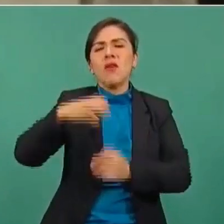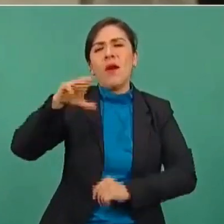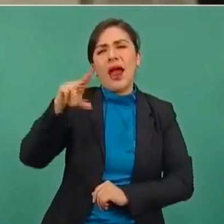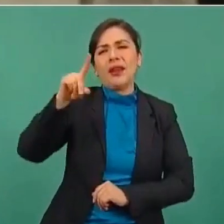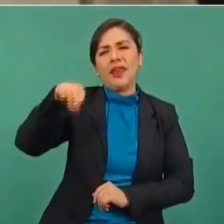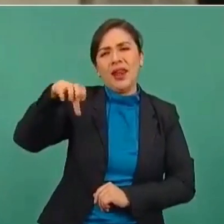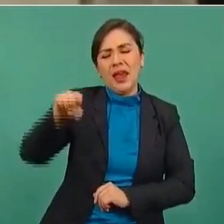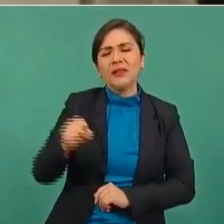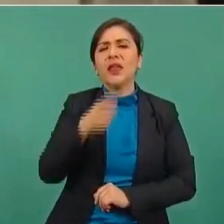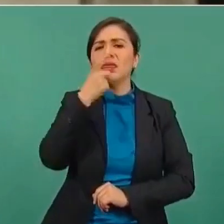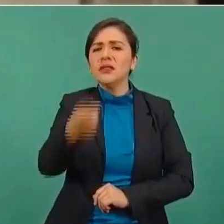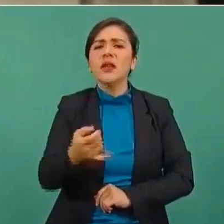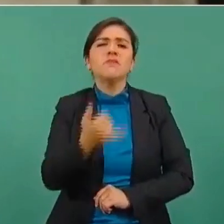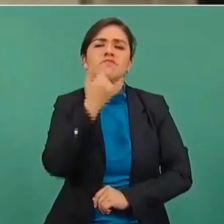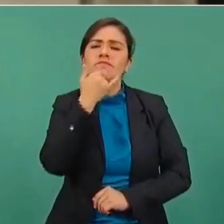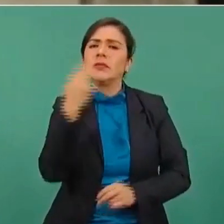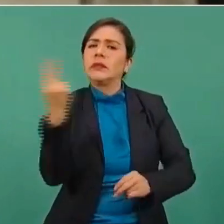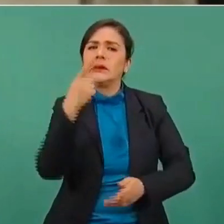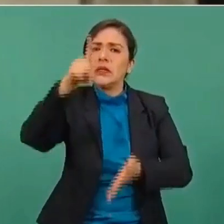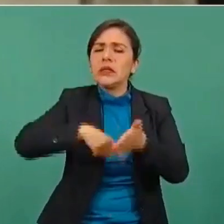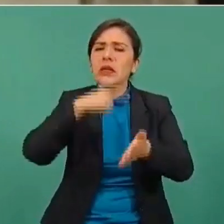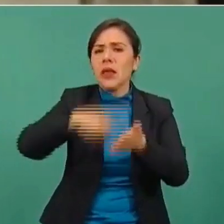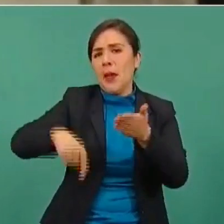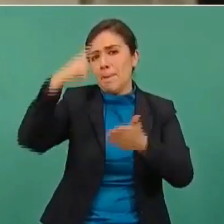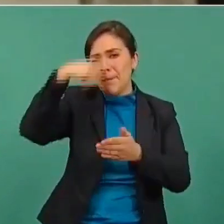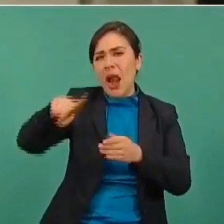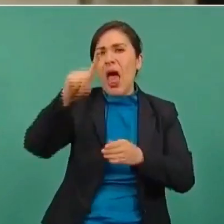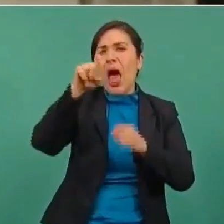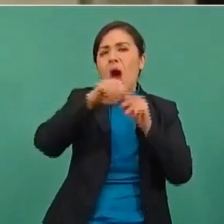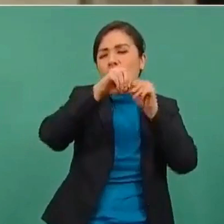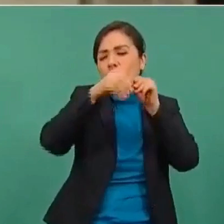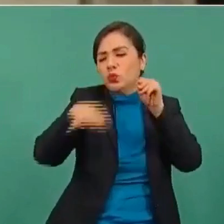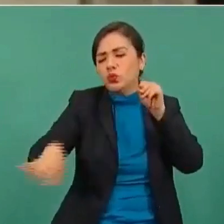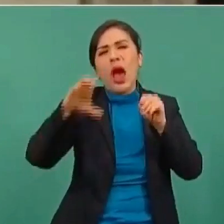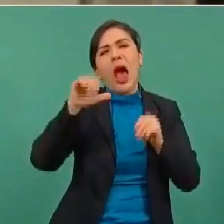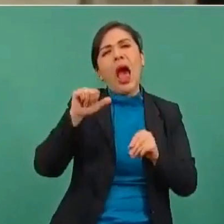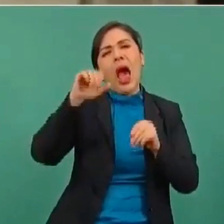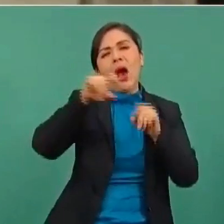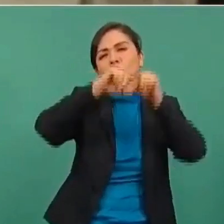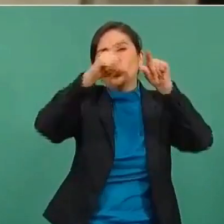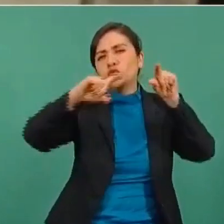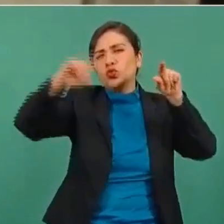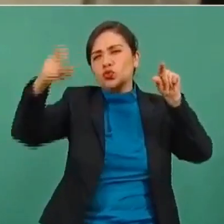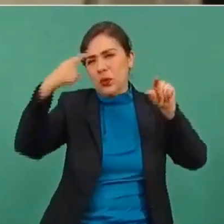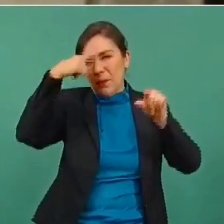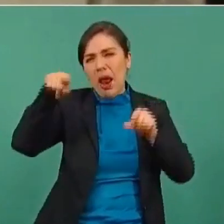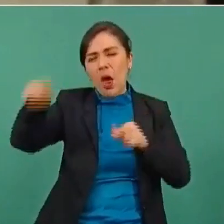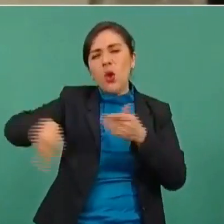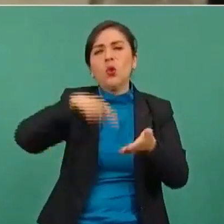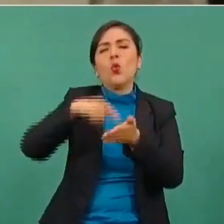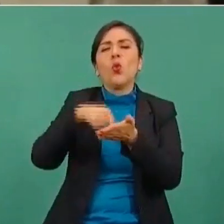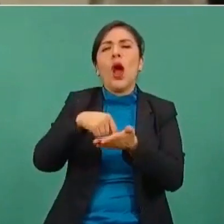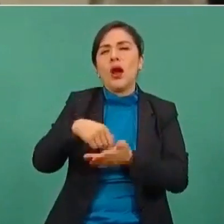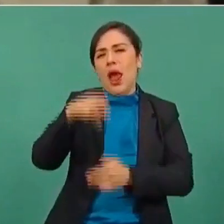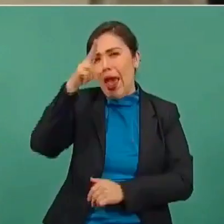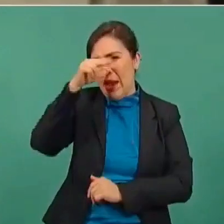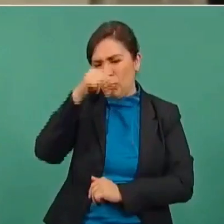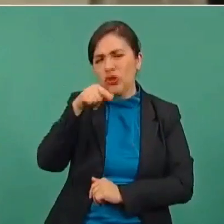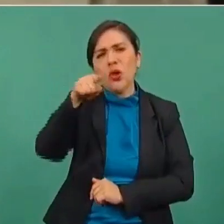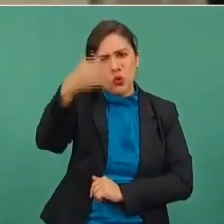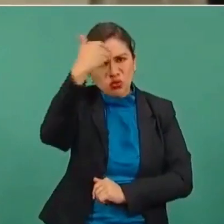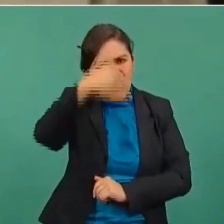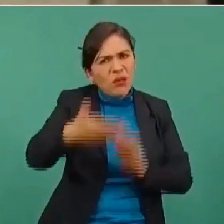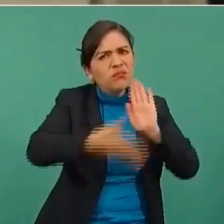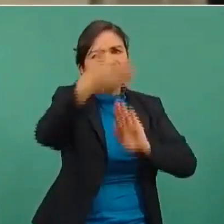cancelación del acueducto de independencia, que abastece de agua a la ciudad de Hermosillo, a la capital del estado. ¿Qué información tiene usted de esta